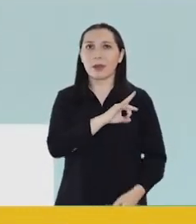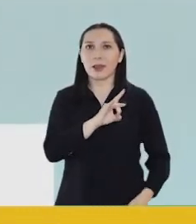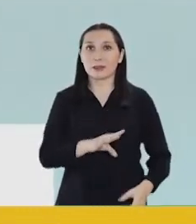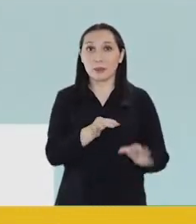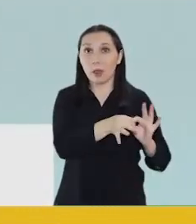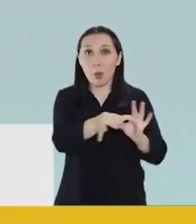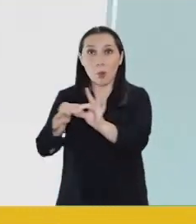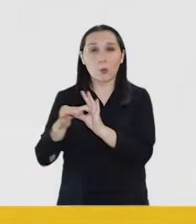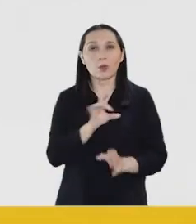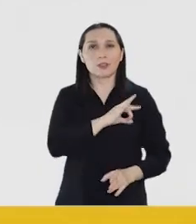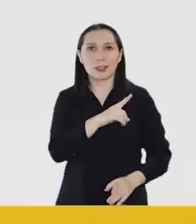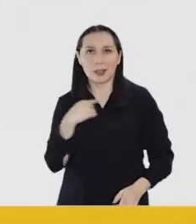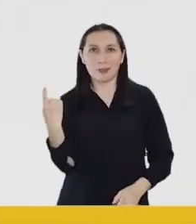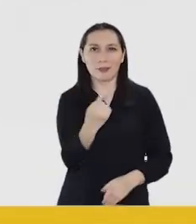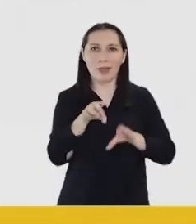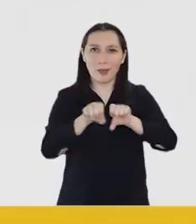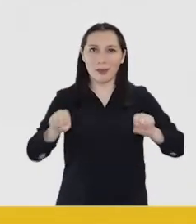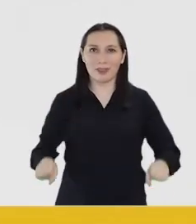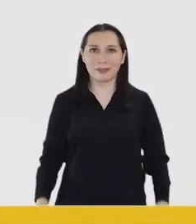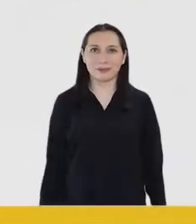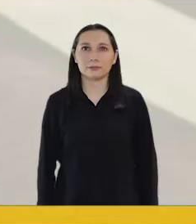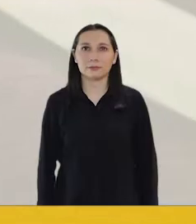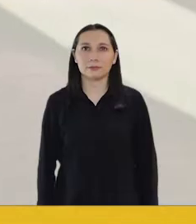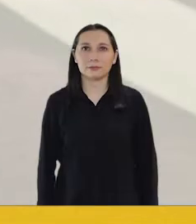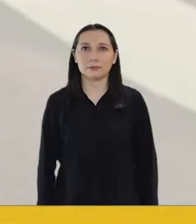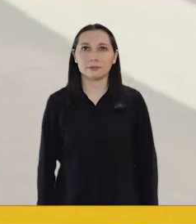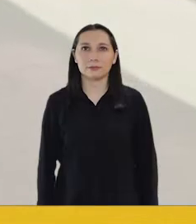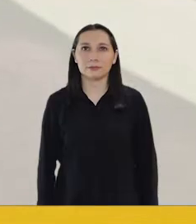para Chile. Para unir a Chile, estamos de acuerdo.